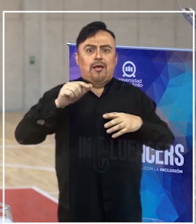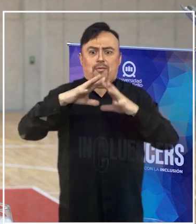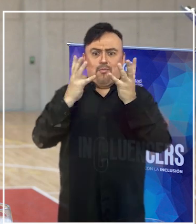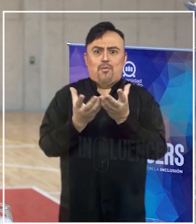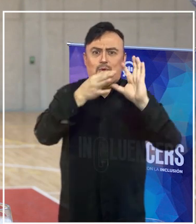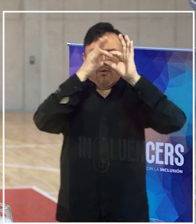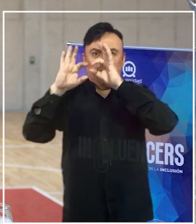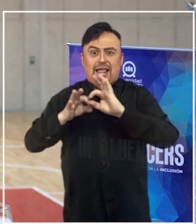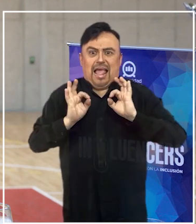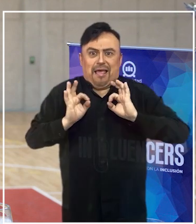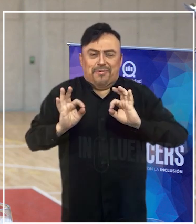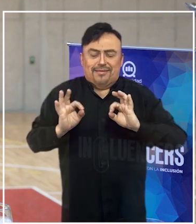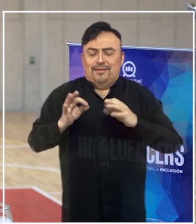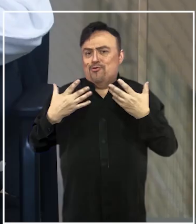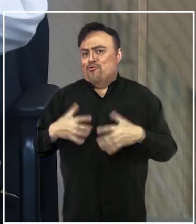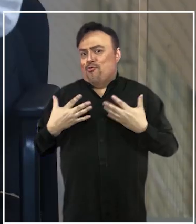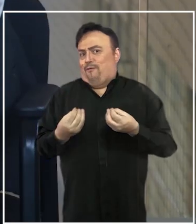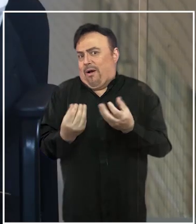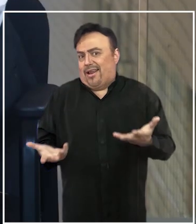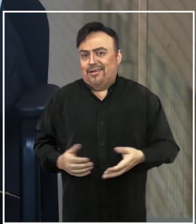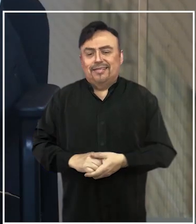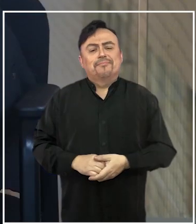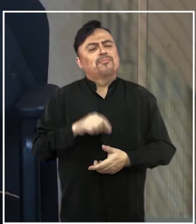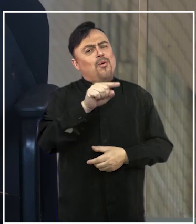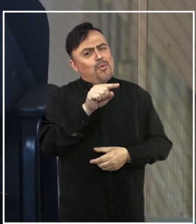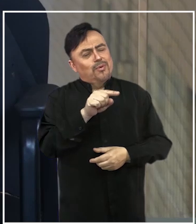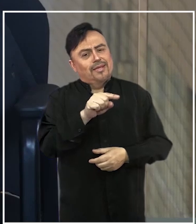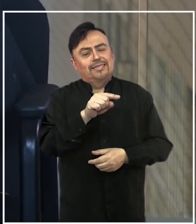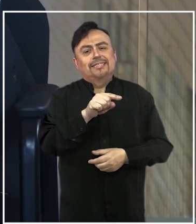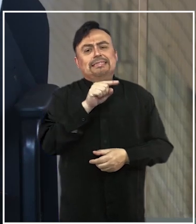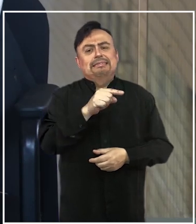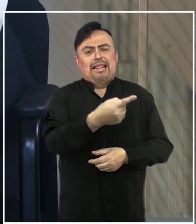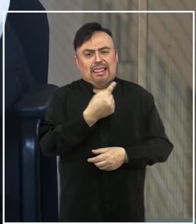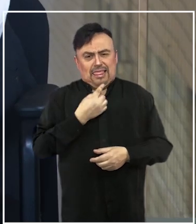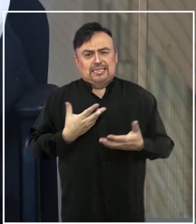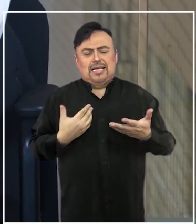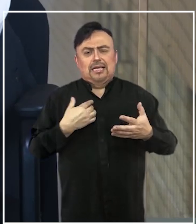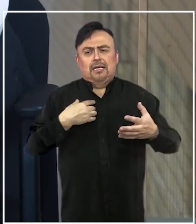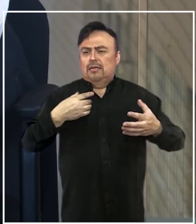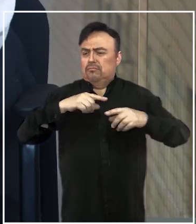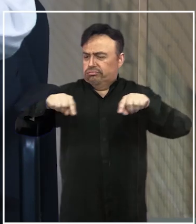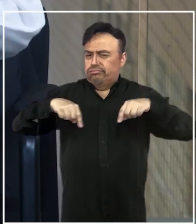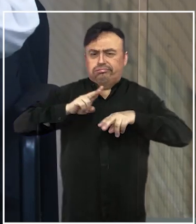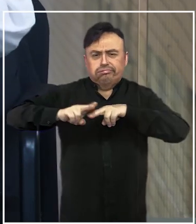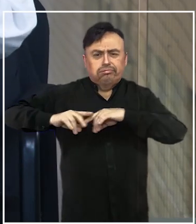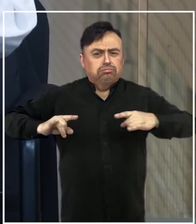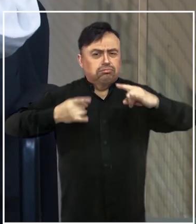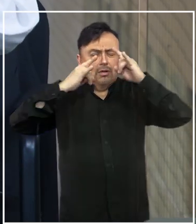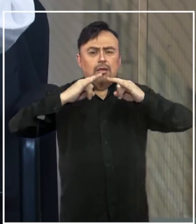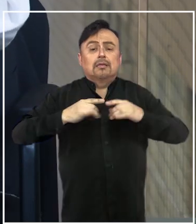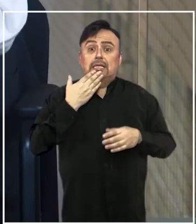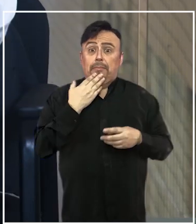Olimpiadas Especiales es tremendamente atractivo. Y usted, bueno, hace mención a la infraestructura, pero también se necesita de las personas. Entonces, en ese